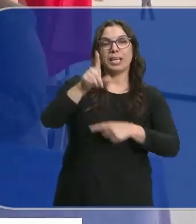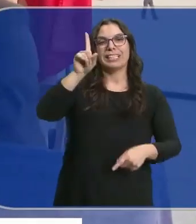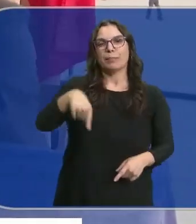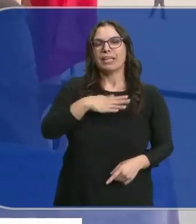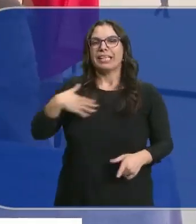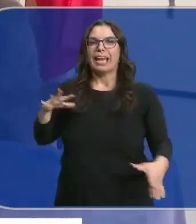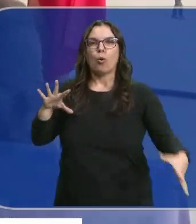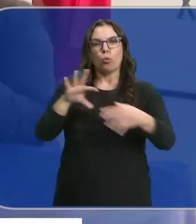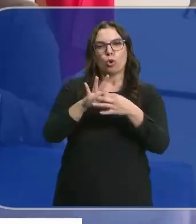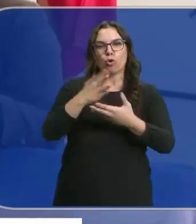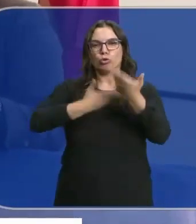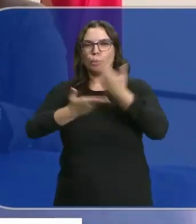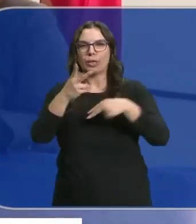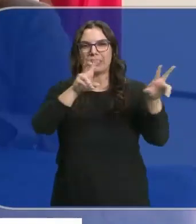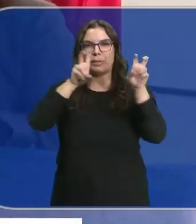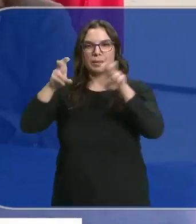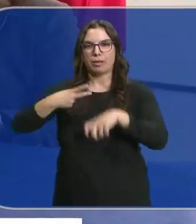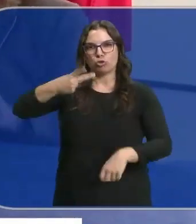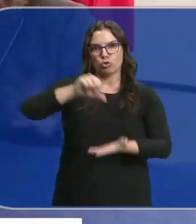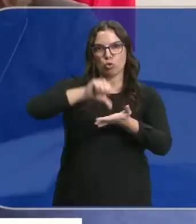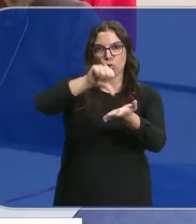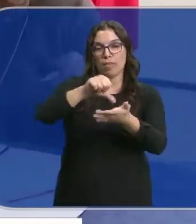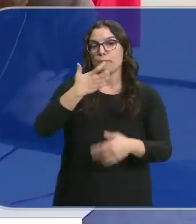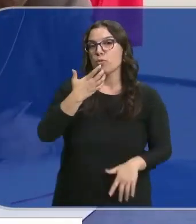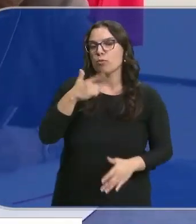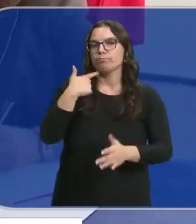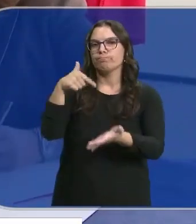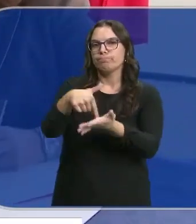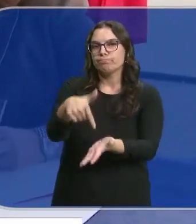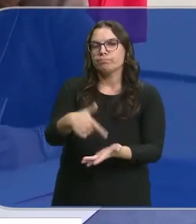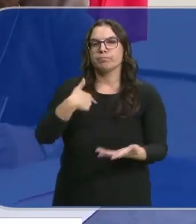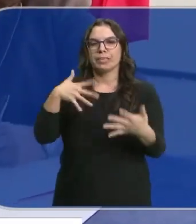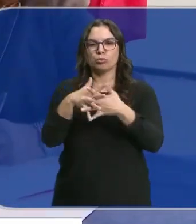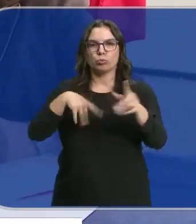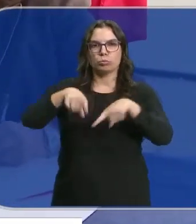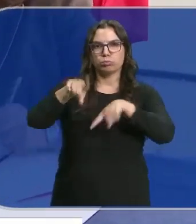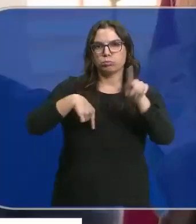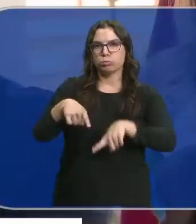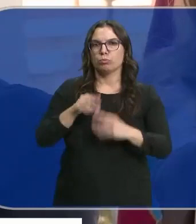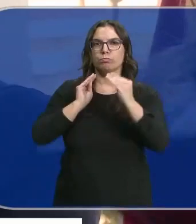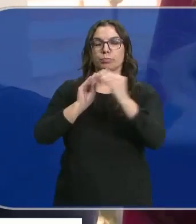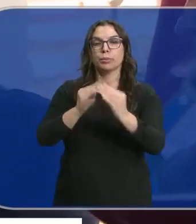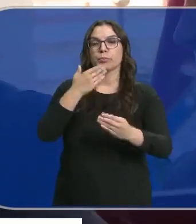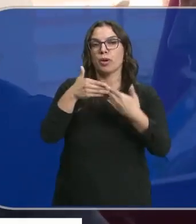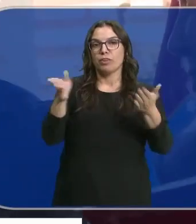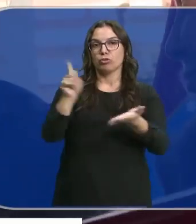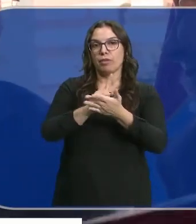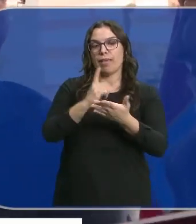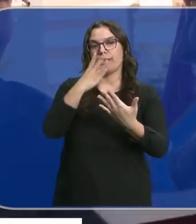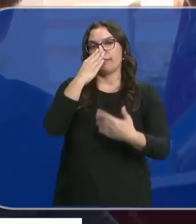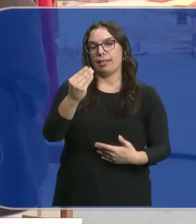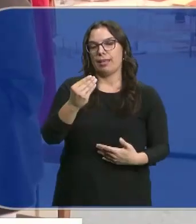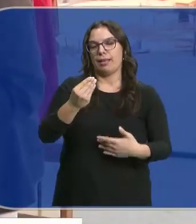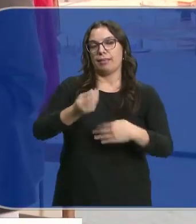nexos de unión y de colaboración entre ambas ciudades. Por ejemplo, para reivindicar infraestructuras comunes como la reapertura del tren